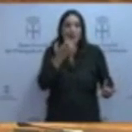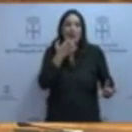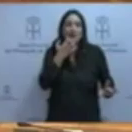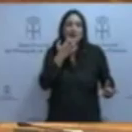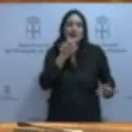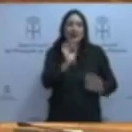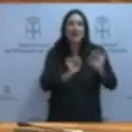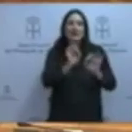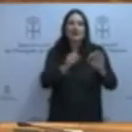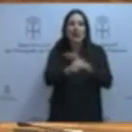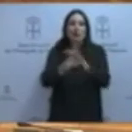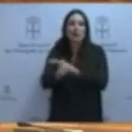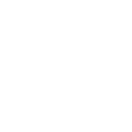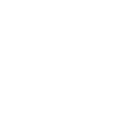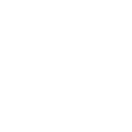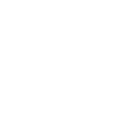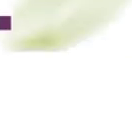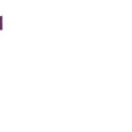reposición de profesorado del 10%. Gracias.